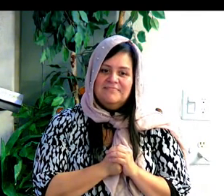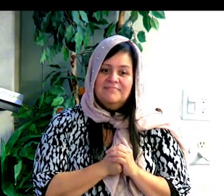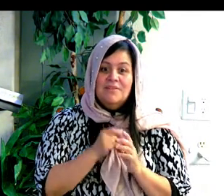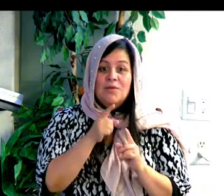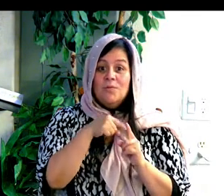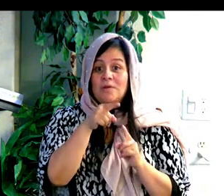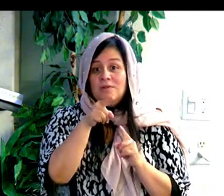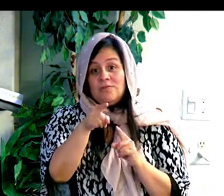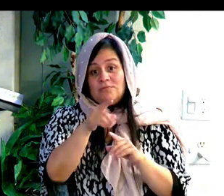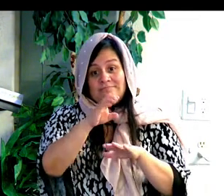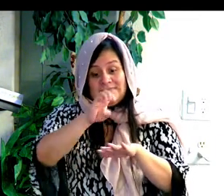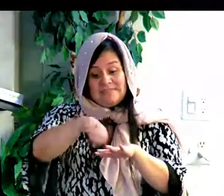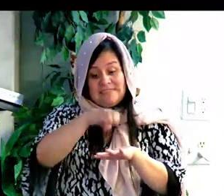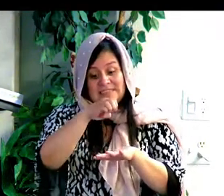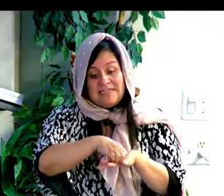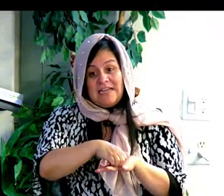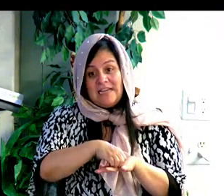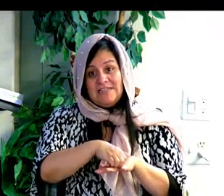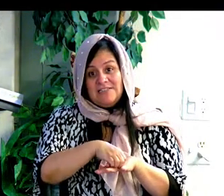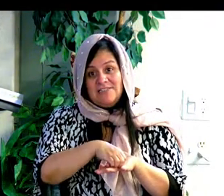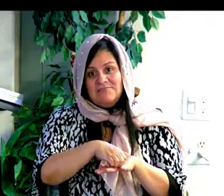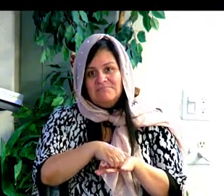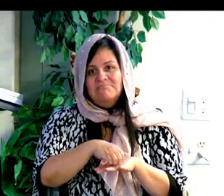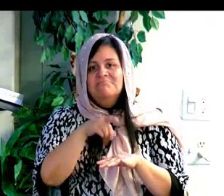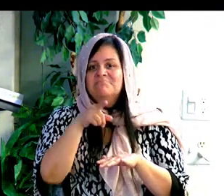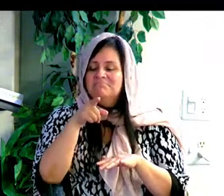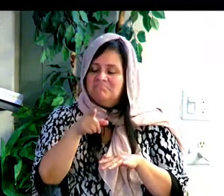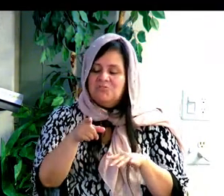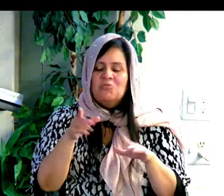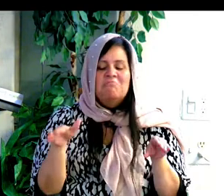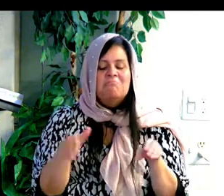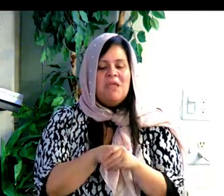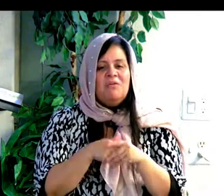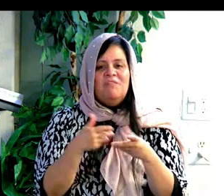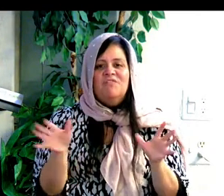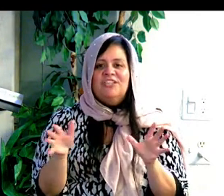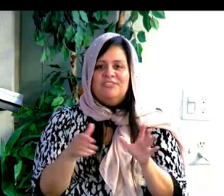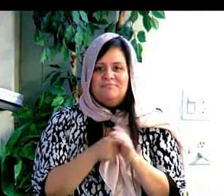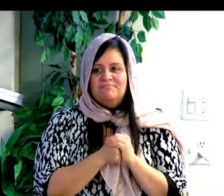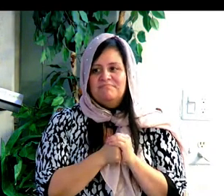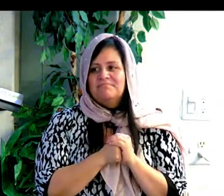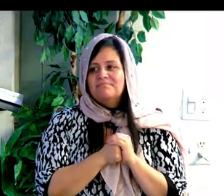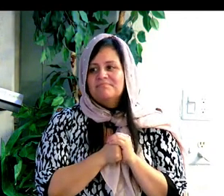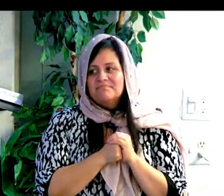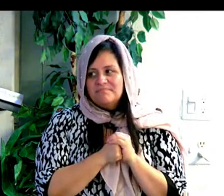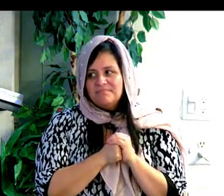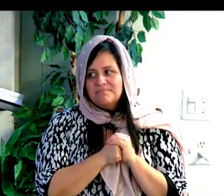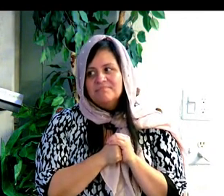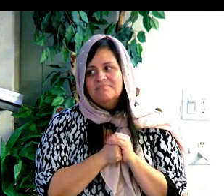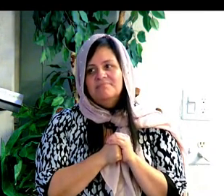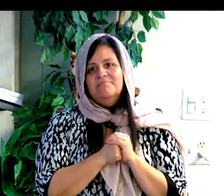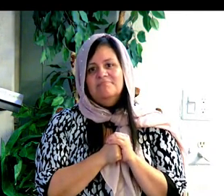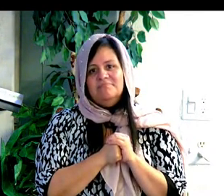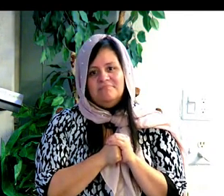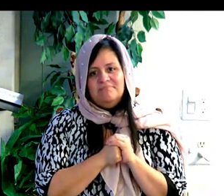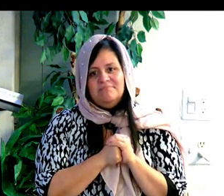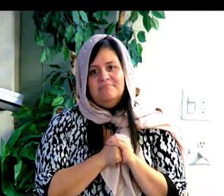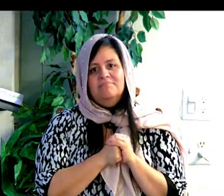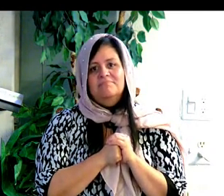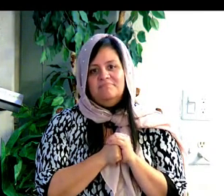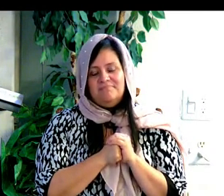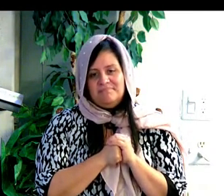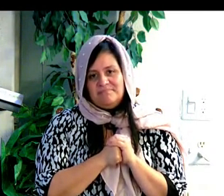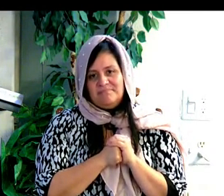En el judaísmo, cuando hay un compromiso, ya ustedes están considerados ya casados.